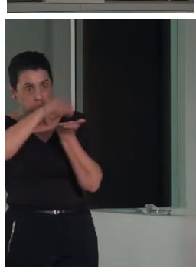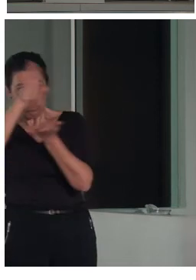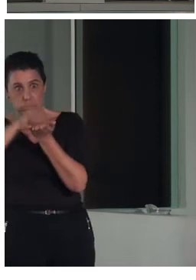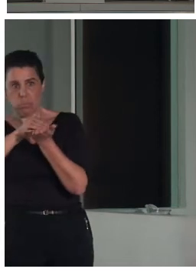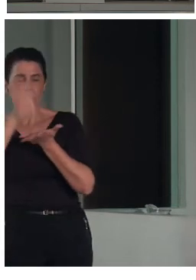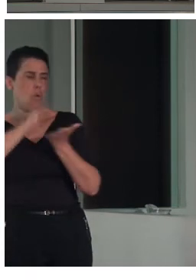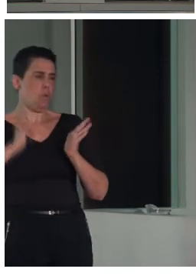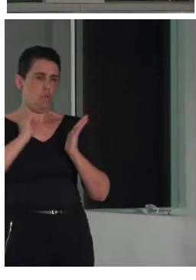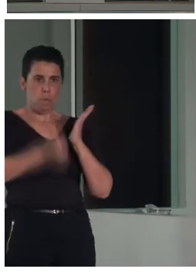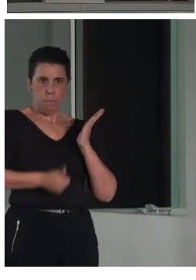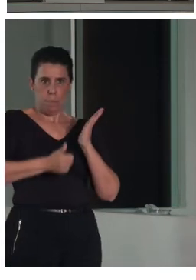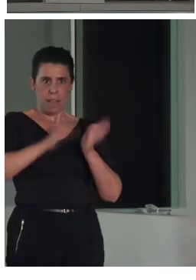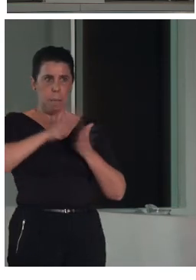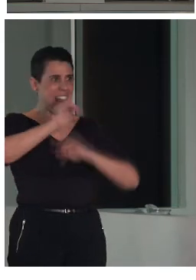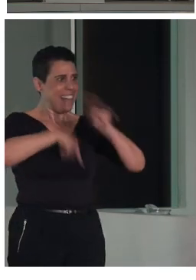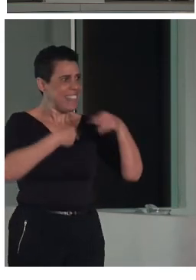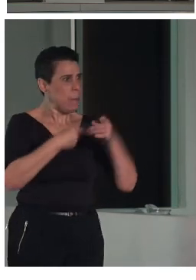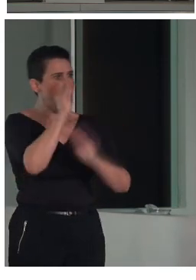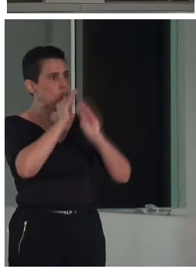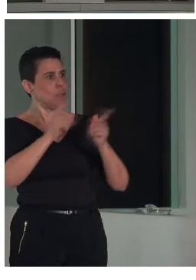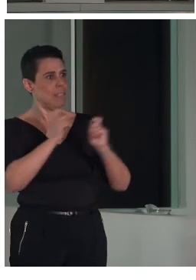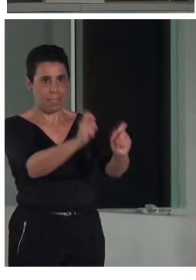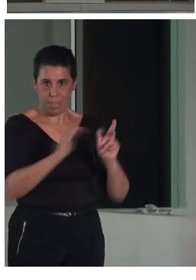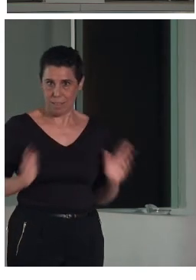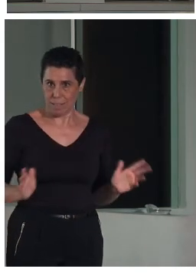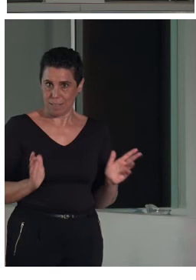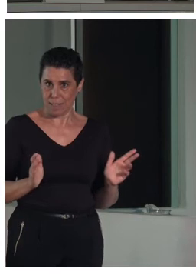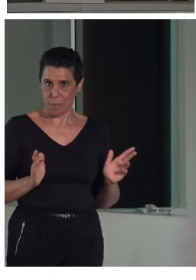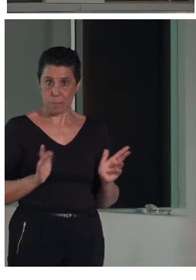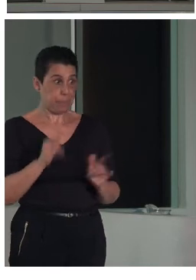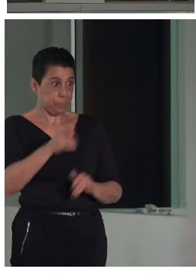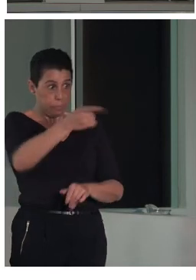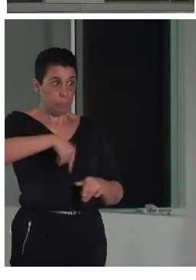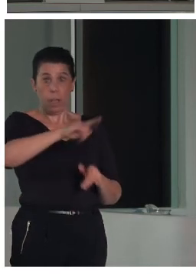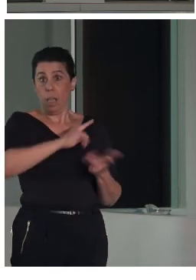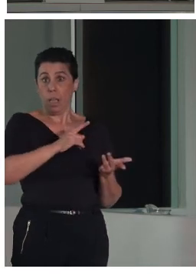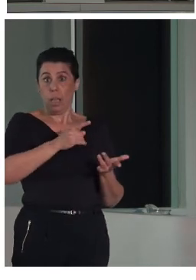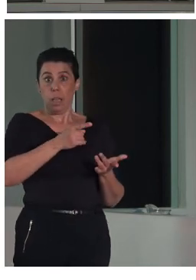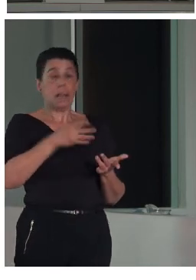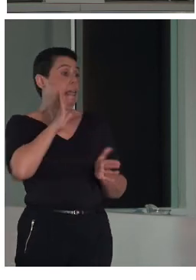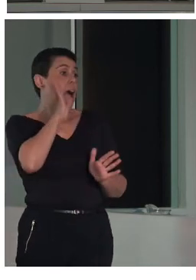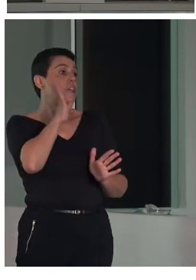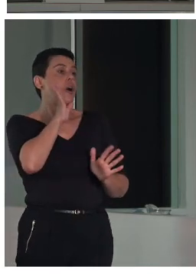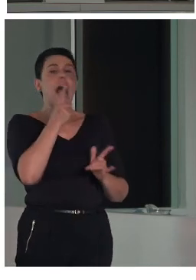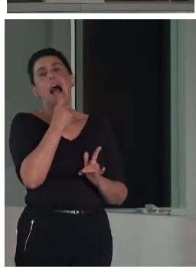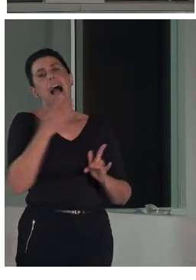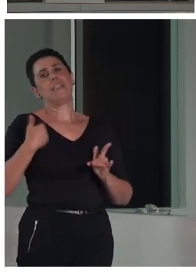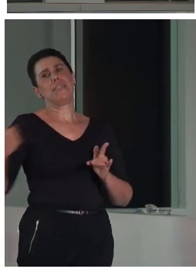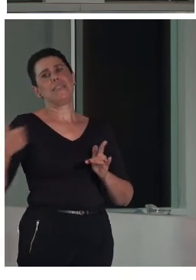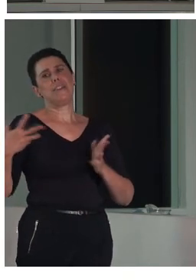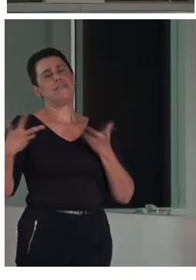soluciones y luego claro todo esto tiene que ir con un acompañamiento de personas de apoyo que denominamos